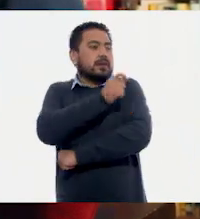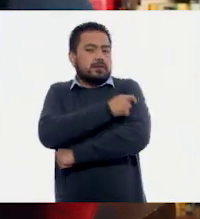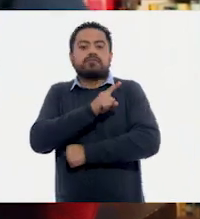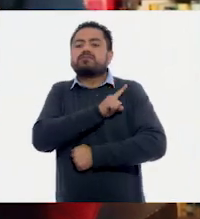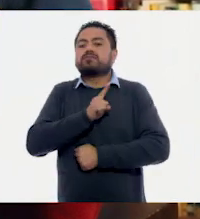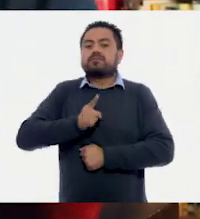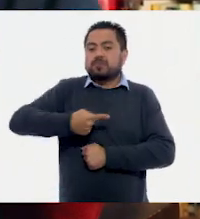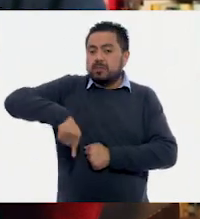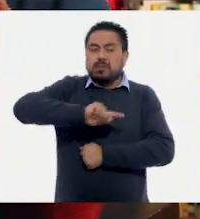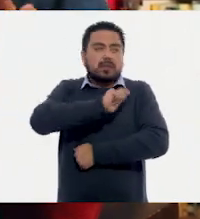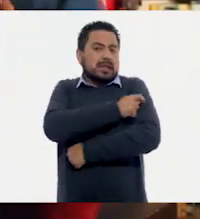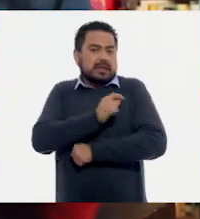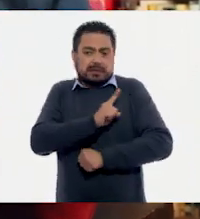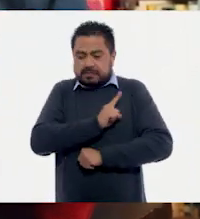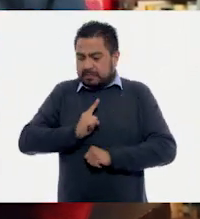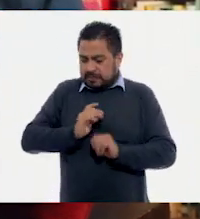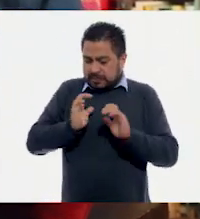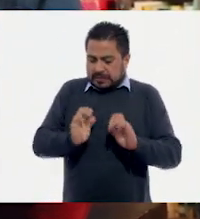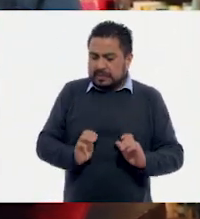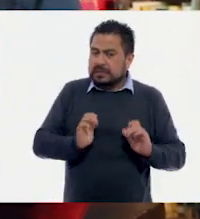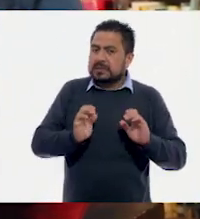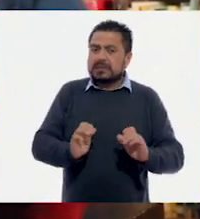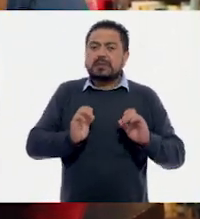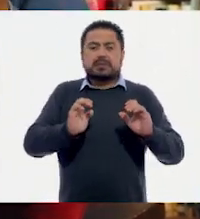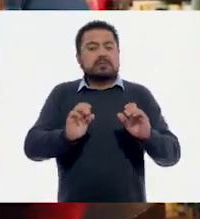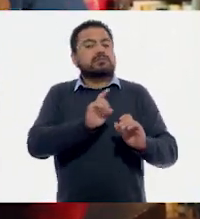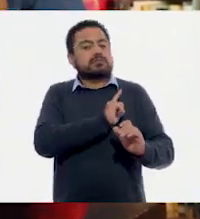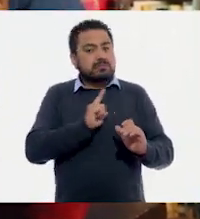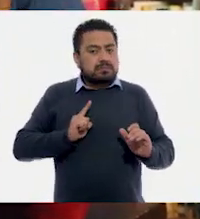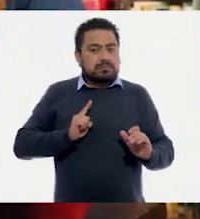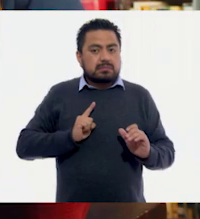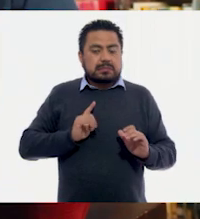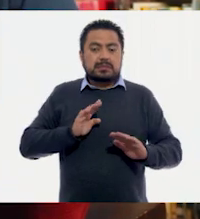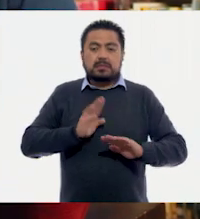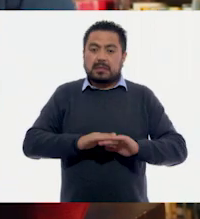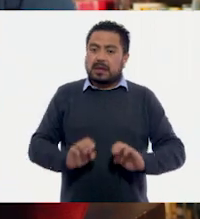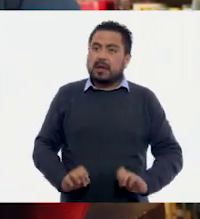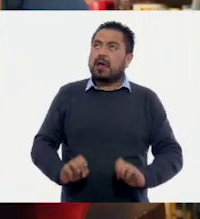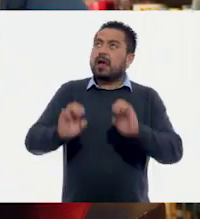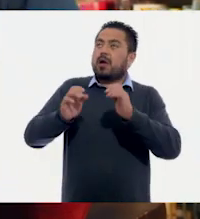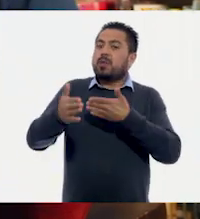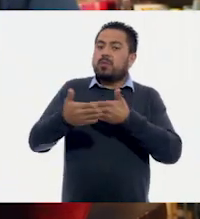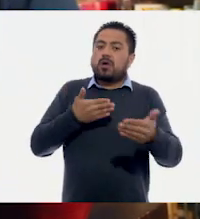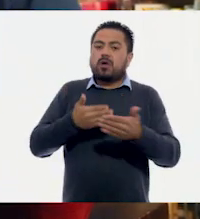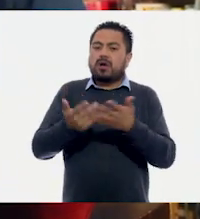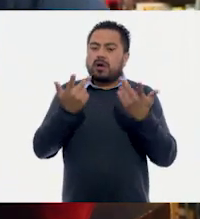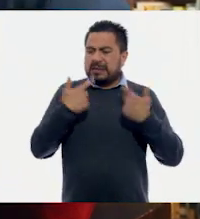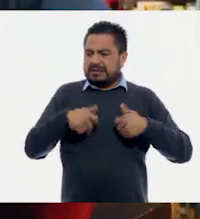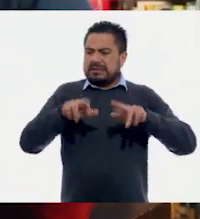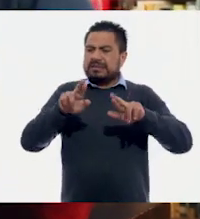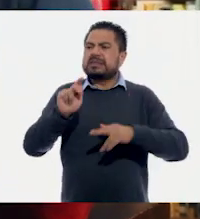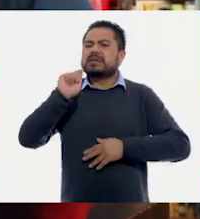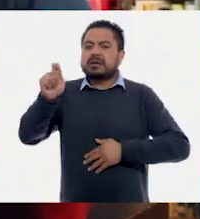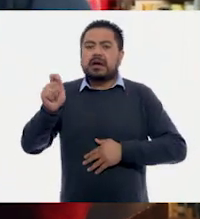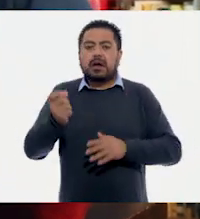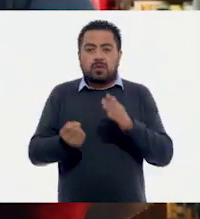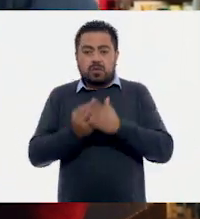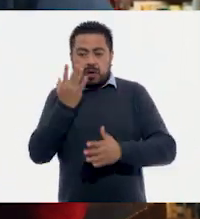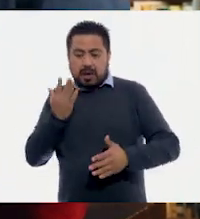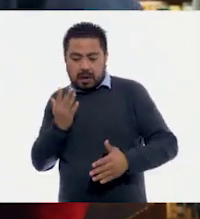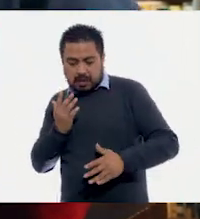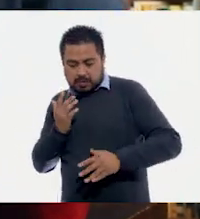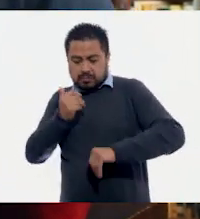que vacunarnos y tenemos que cuidarnos y tomar las medidas. Ese edificio moderno representa la llegada